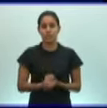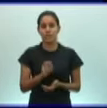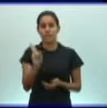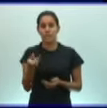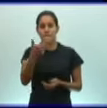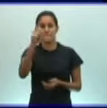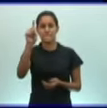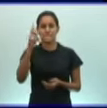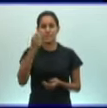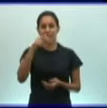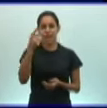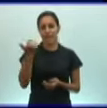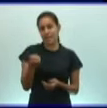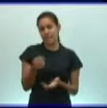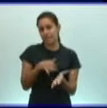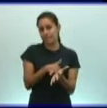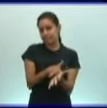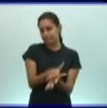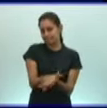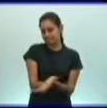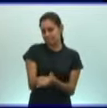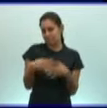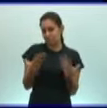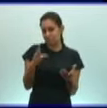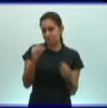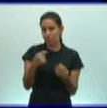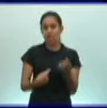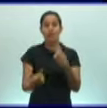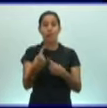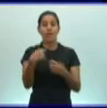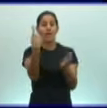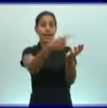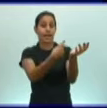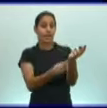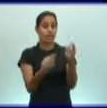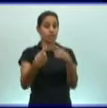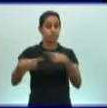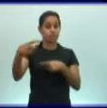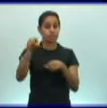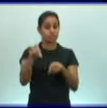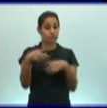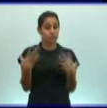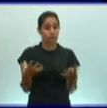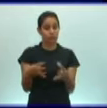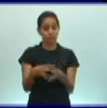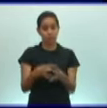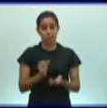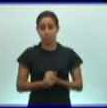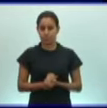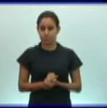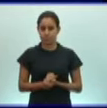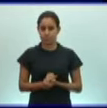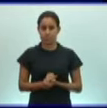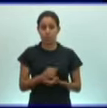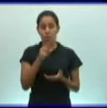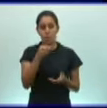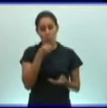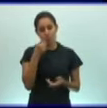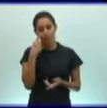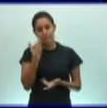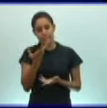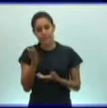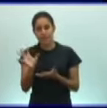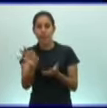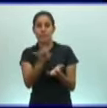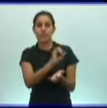plana, ese nombre nos dice algo de una característica distintiva de este grupo. Como pueden ver, la página 65 del